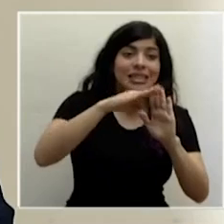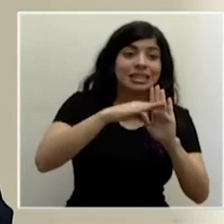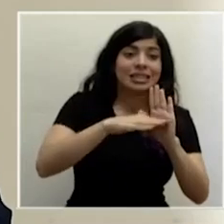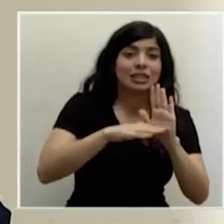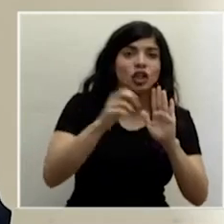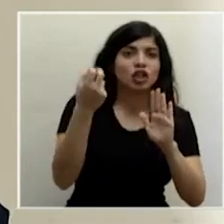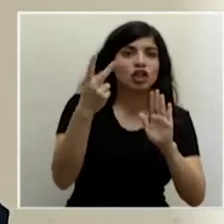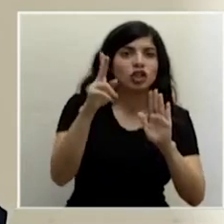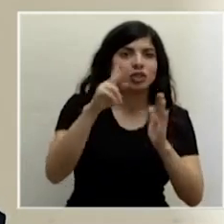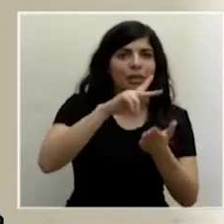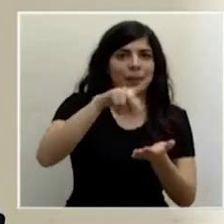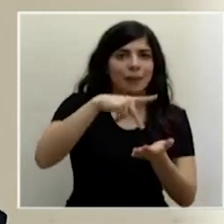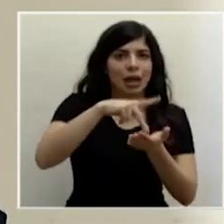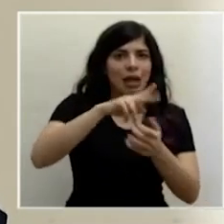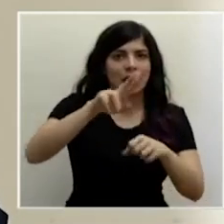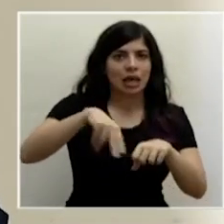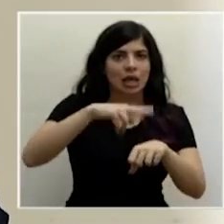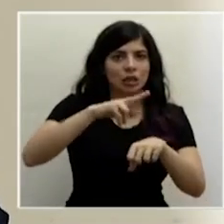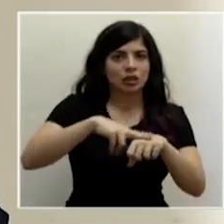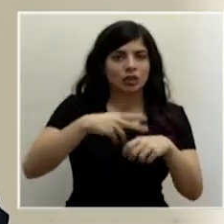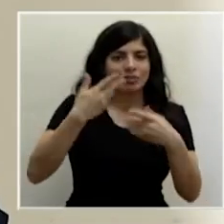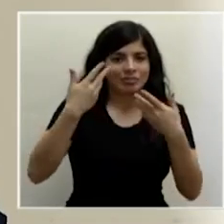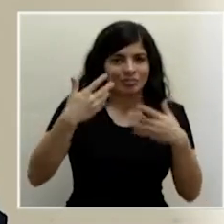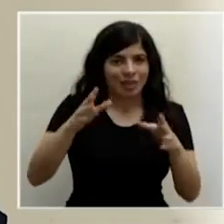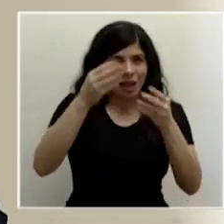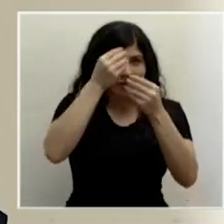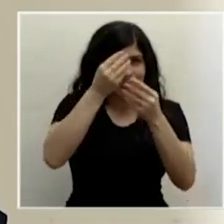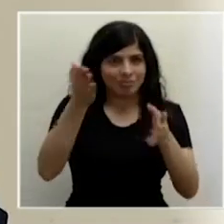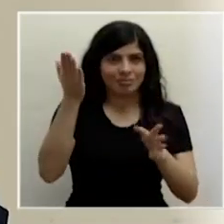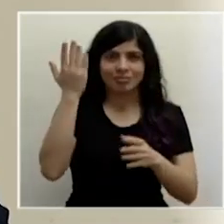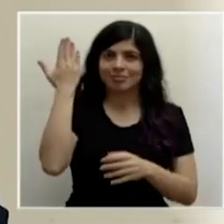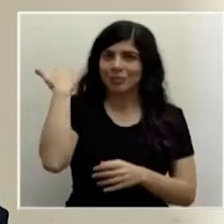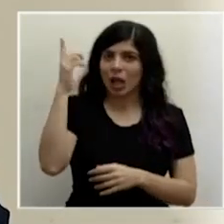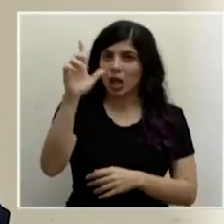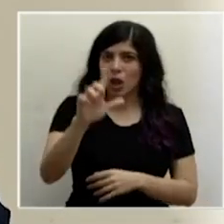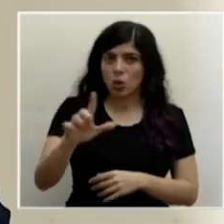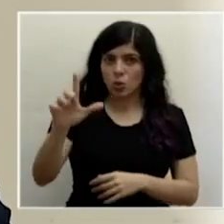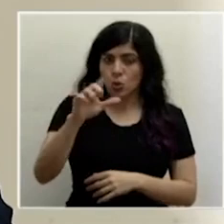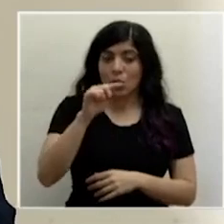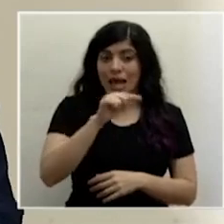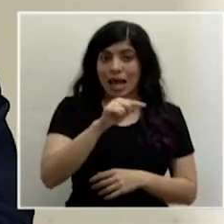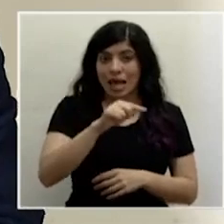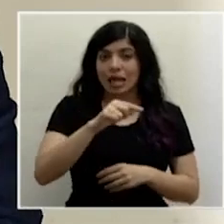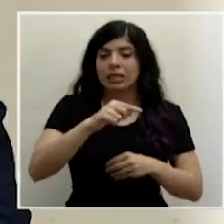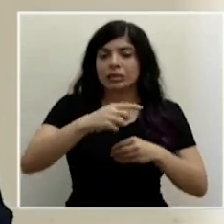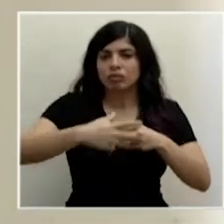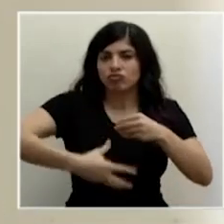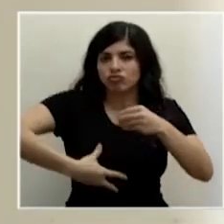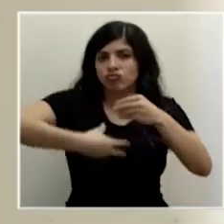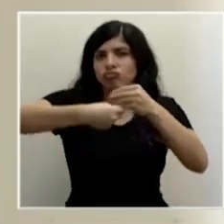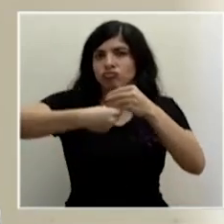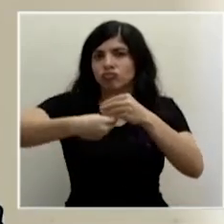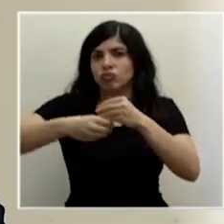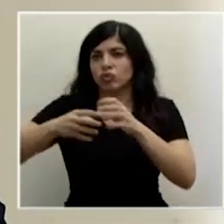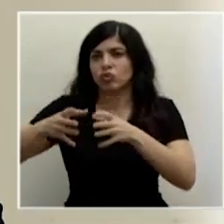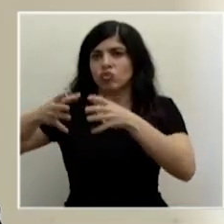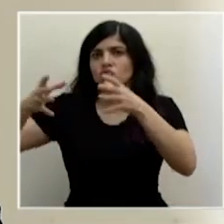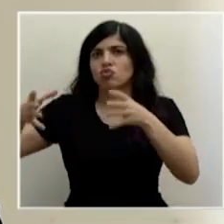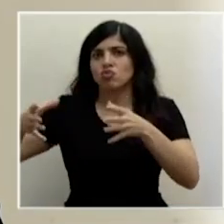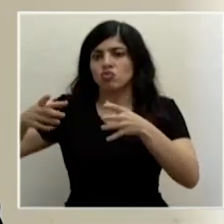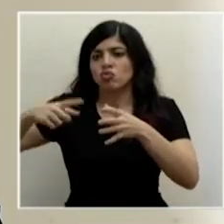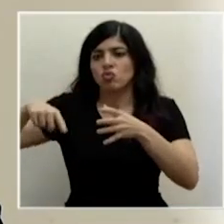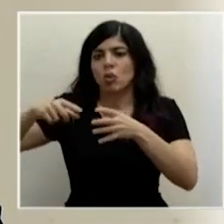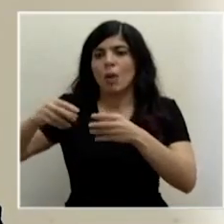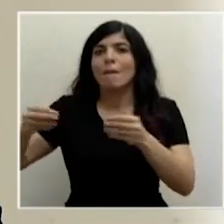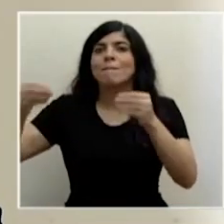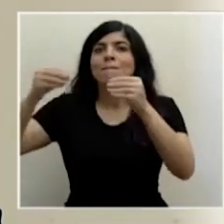parques nacionales que anunciamos el lunes pasado va a estar complementado con un número importante de